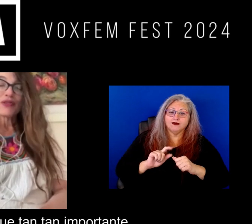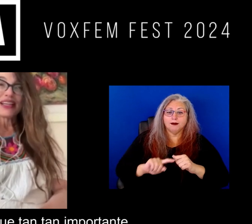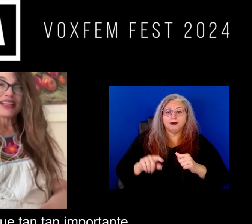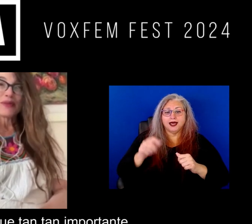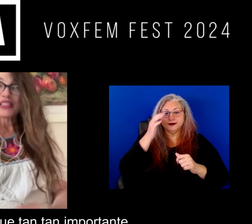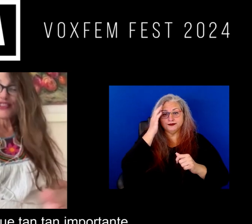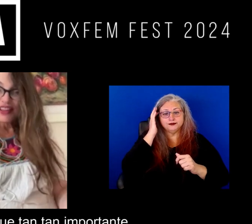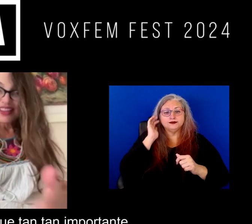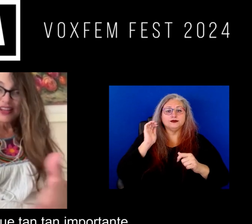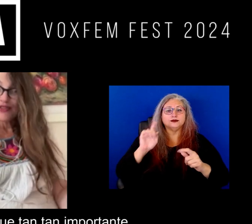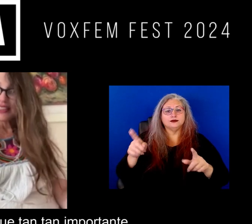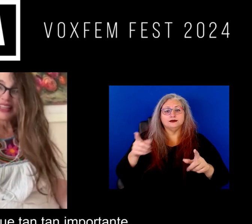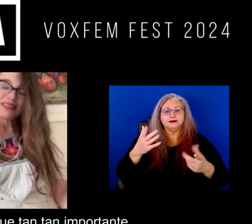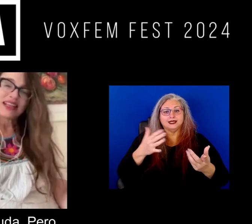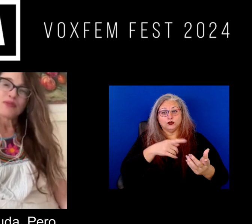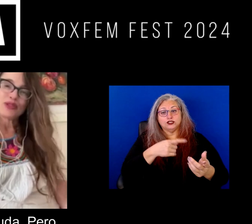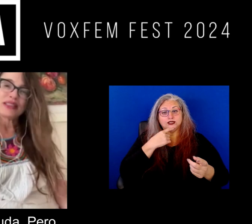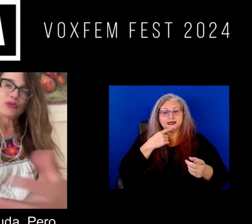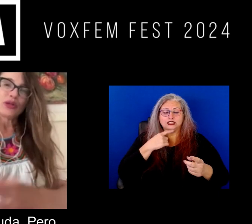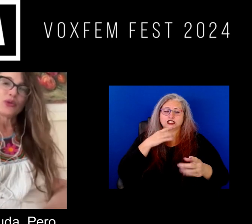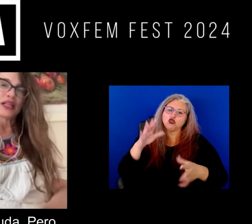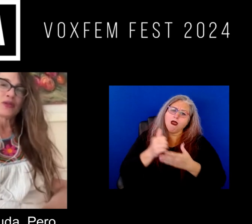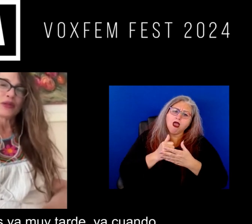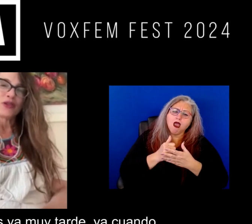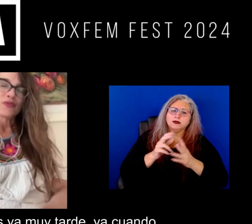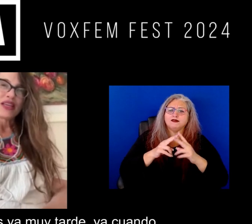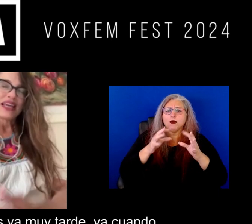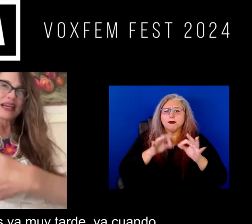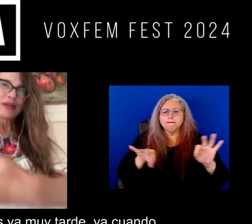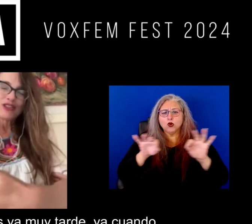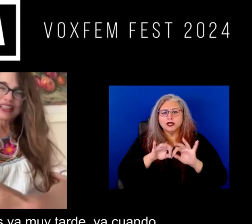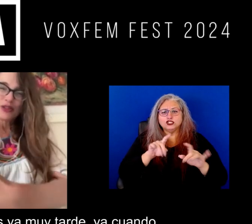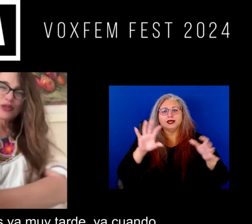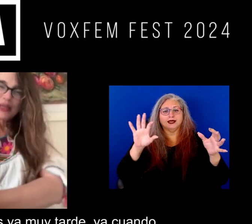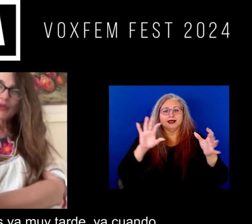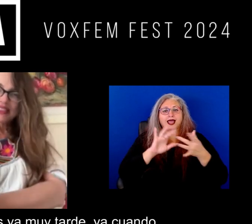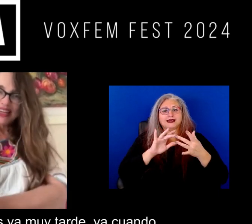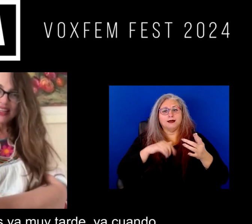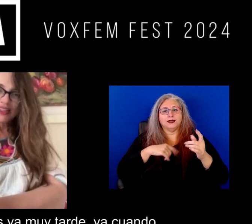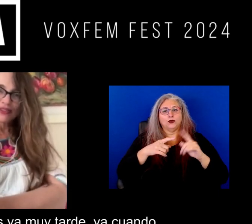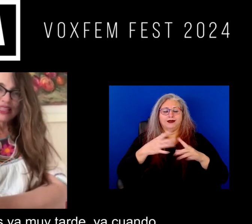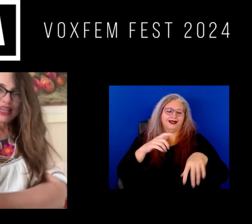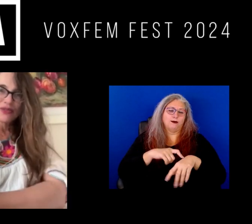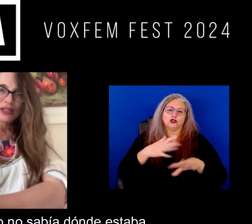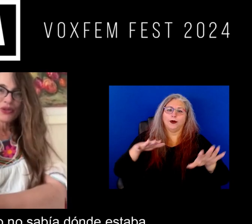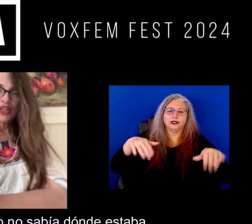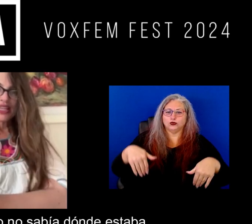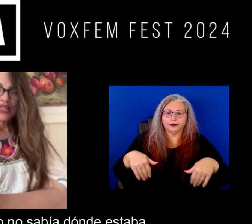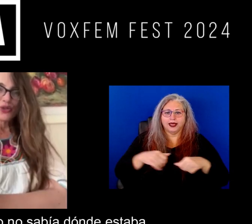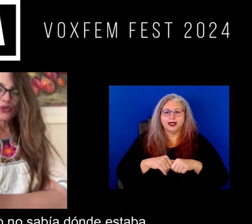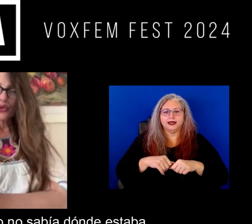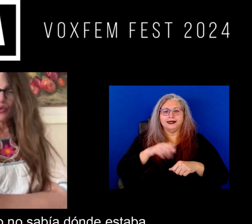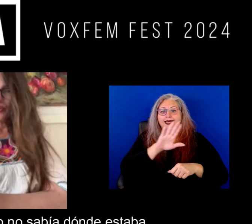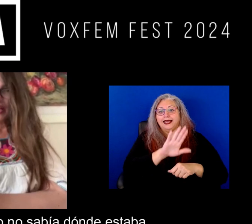pero bueno pues eso le decía no fue tan importante tu ayuda ¿no? pero ella me contactó pues ya muy tarde ¿no? ya cuando